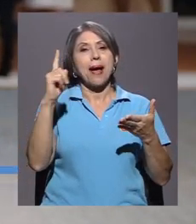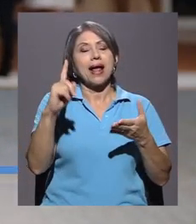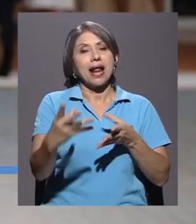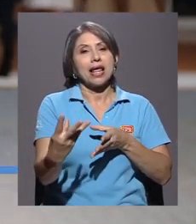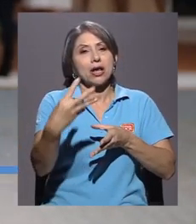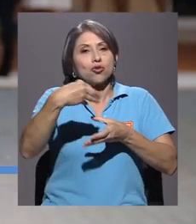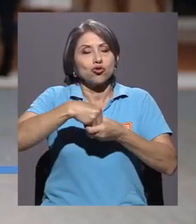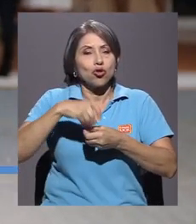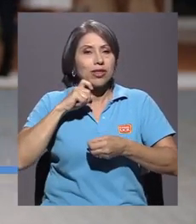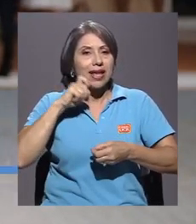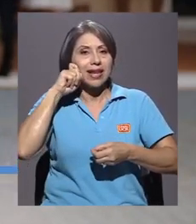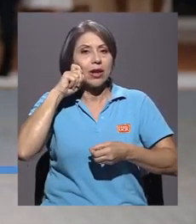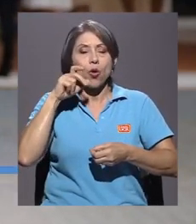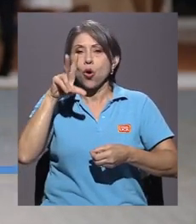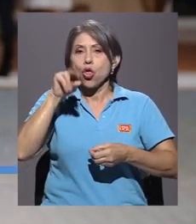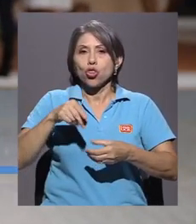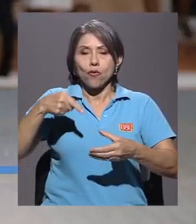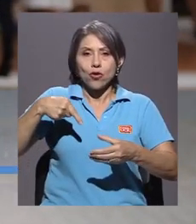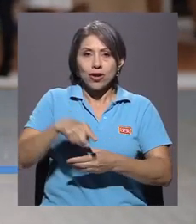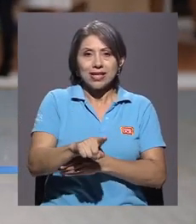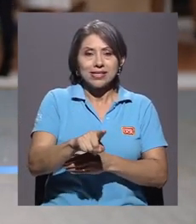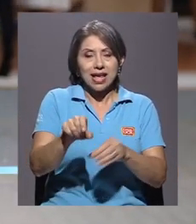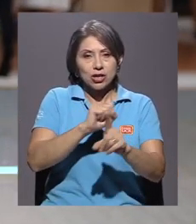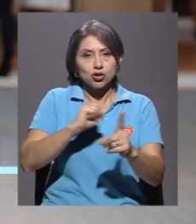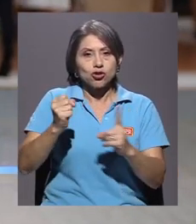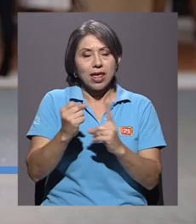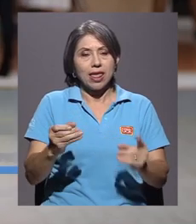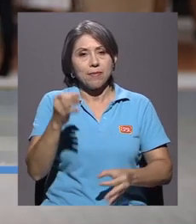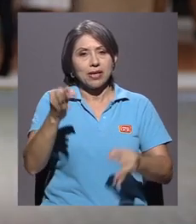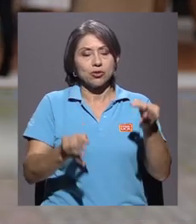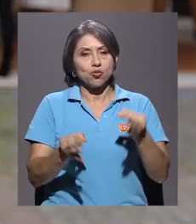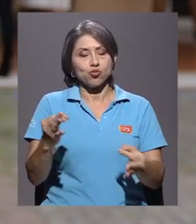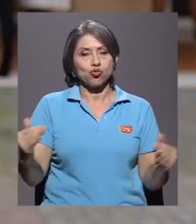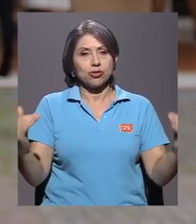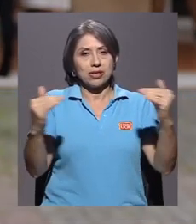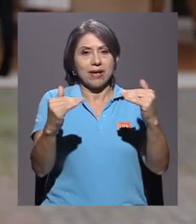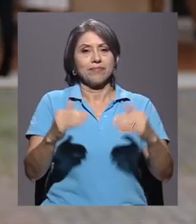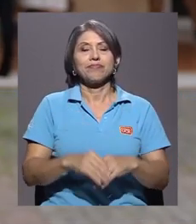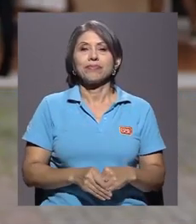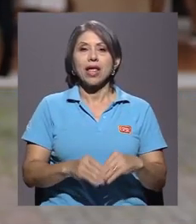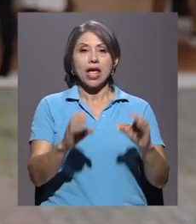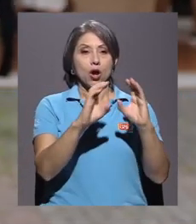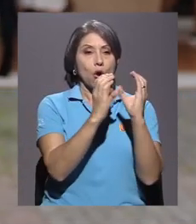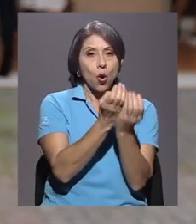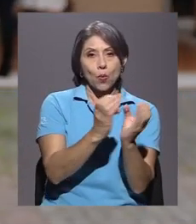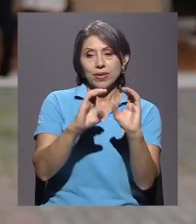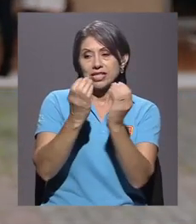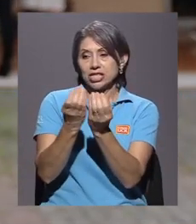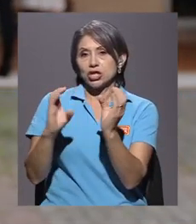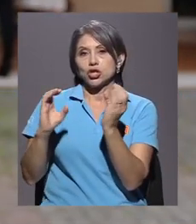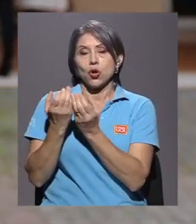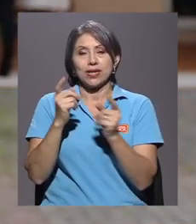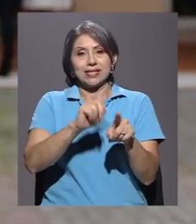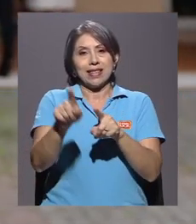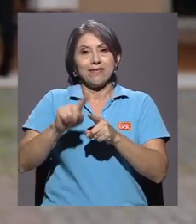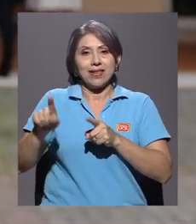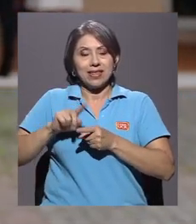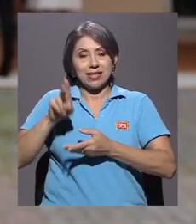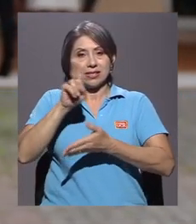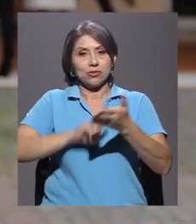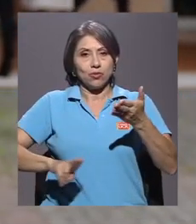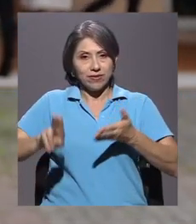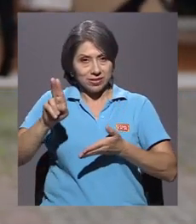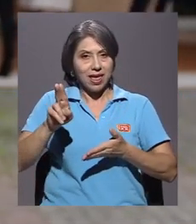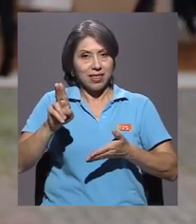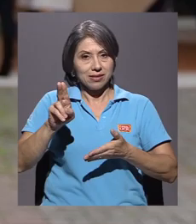género, la no violencia y una sociedad más justa. Entonces, las comisiones interuniversitarias que funcionan en el